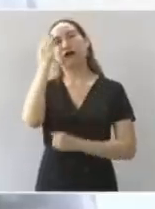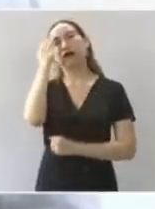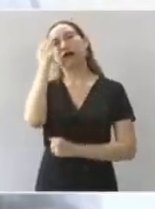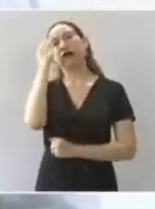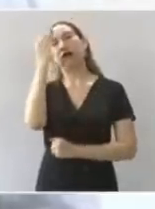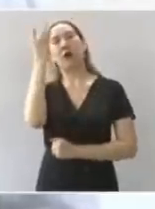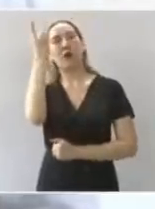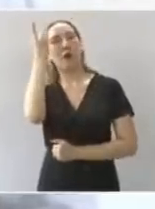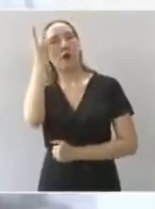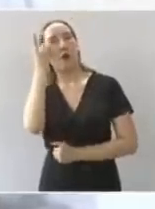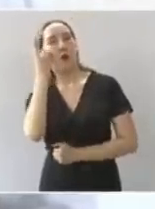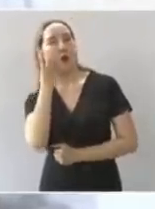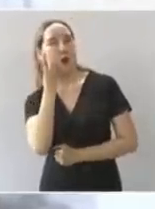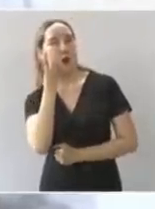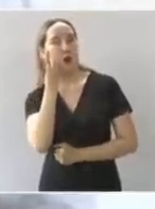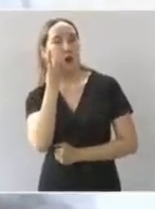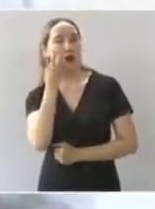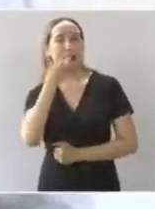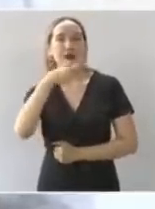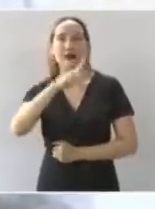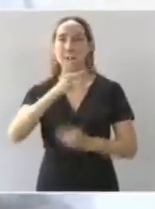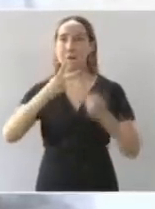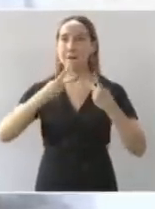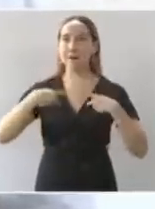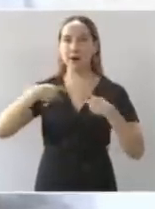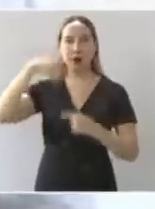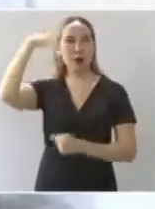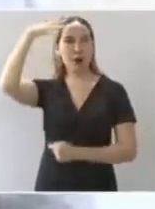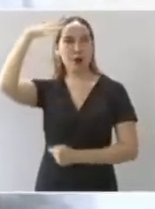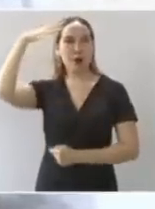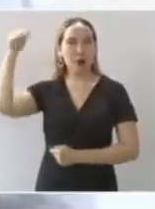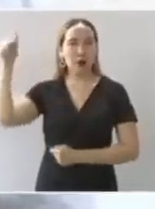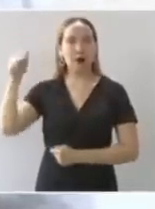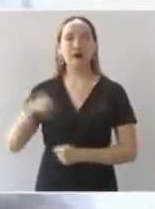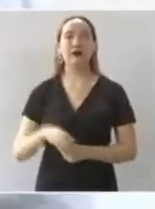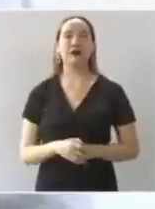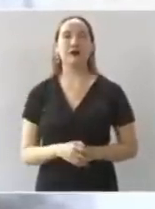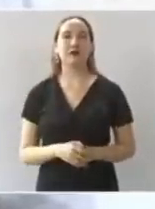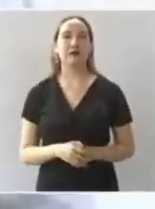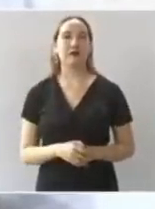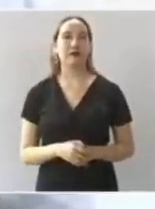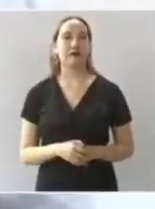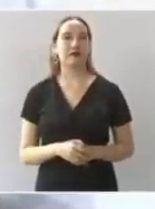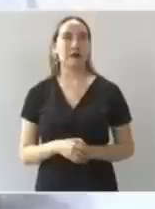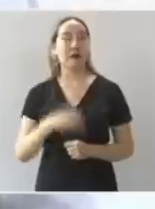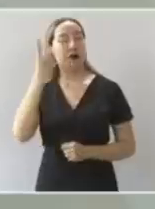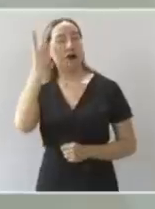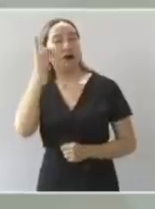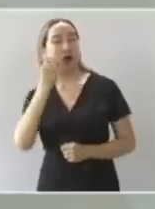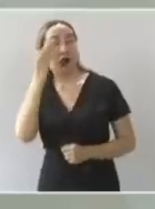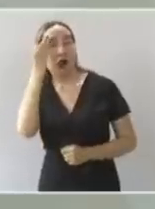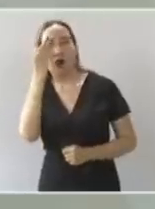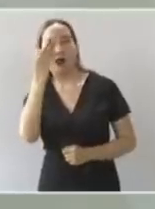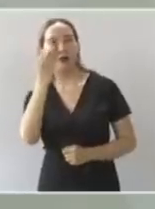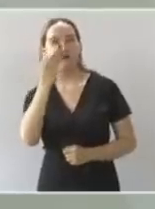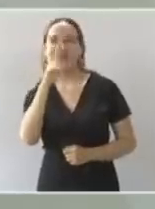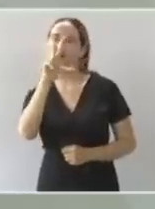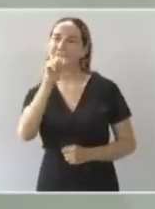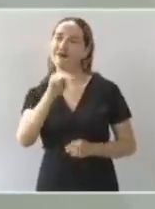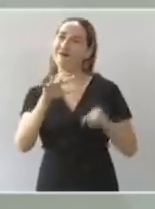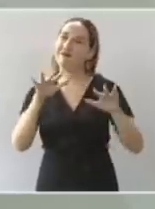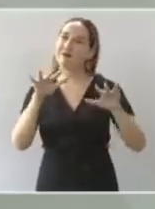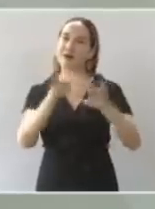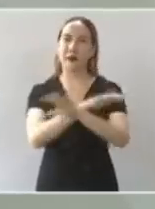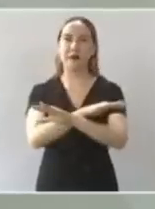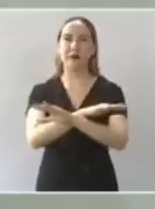Pero ya la gente mayor, ya no dormimos tanto. Entonces, bueno,